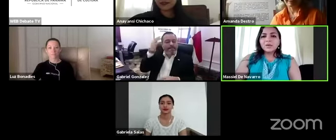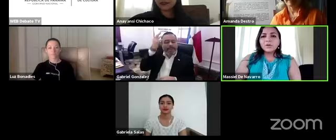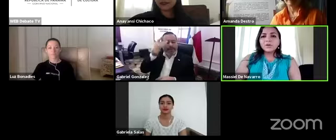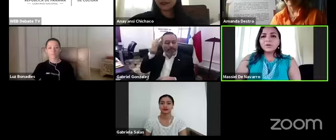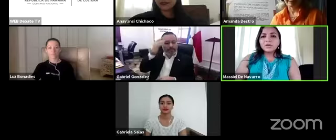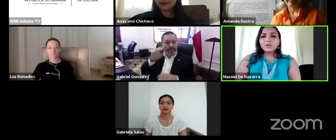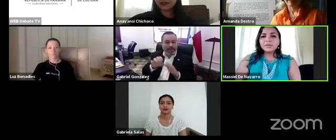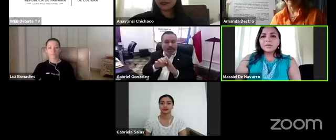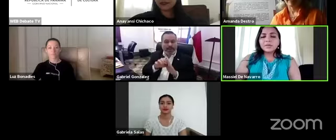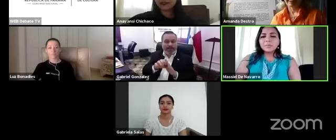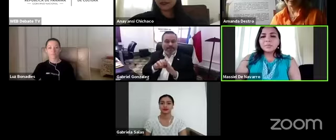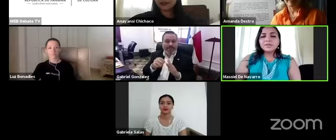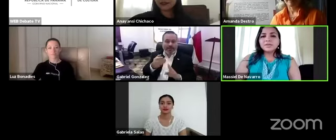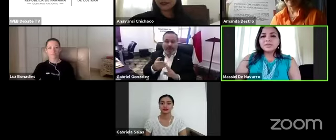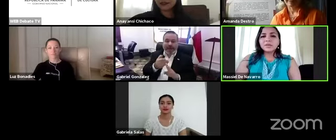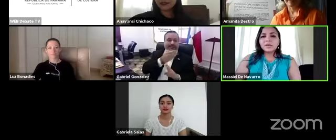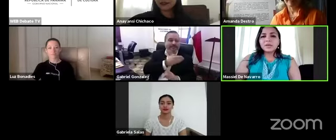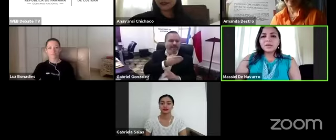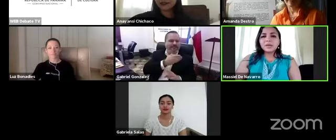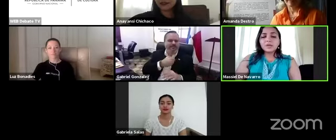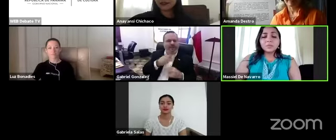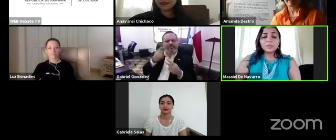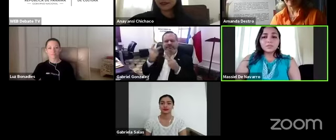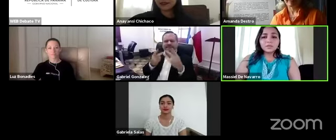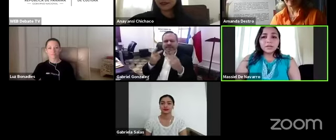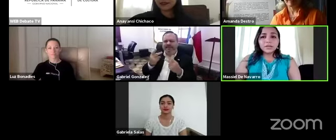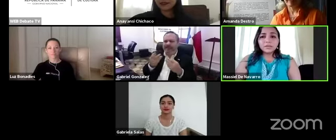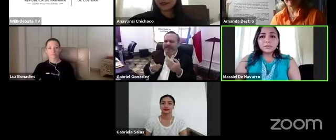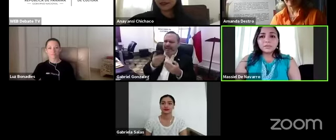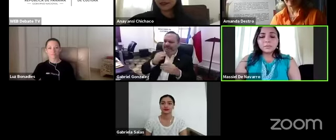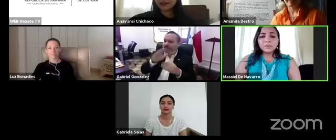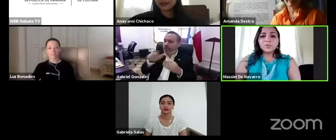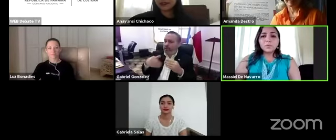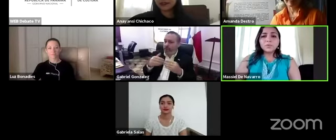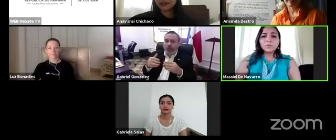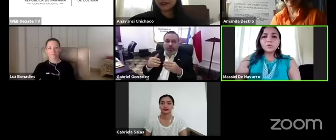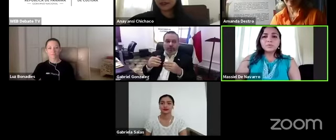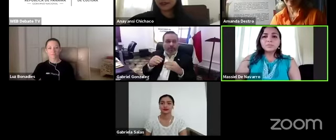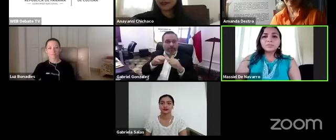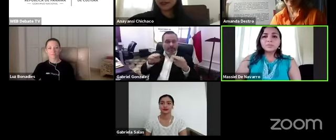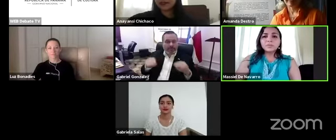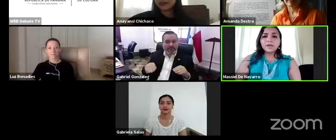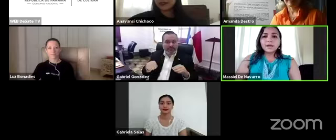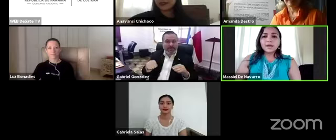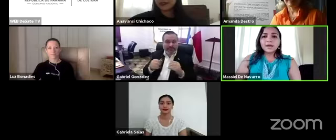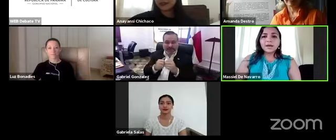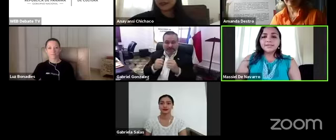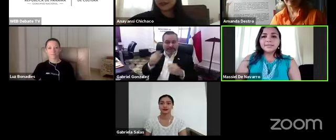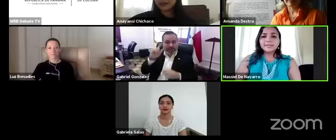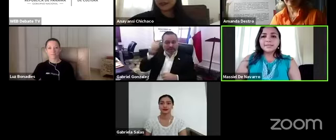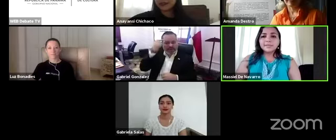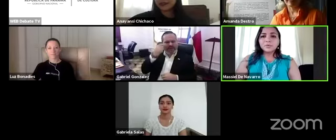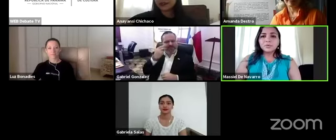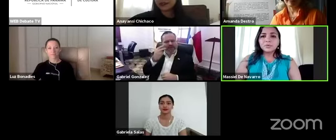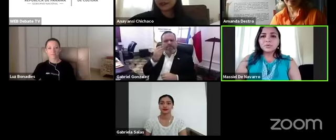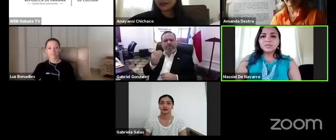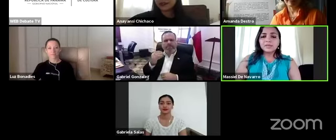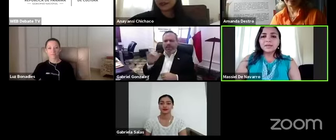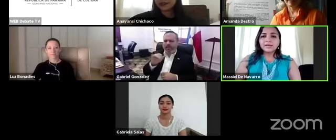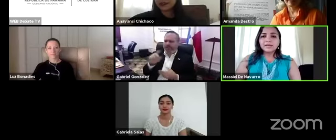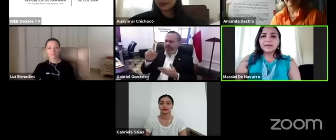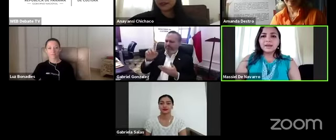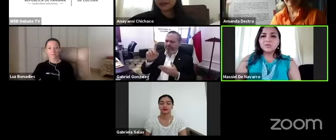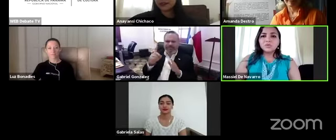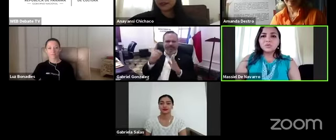bueno también pienso que en lo personal me preocupa un poco antes he podido